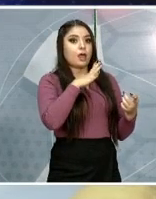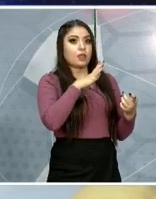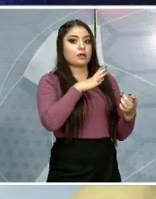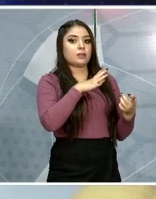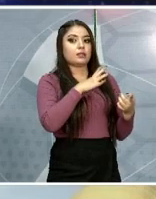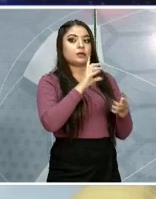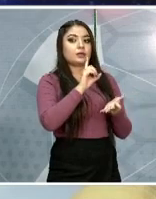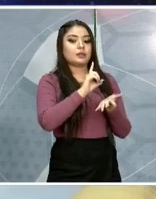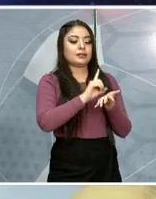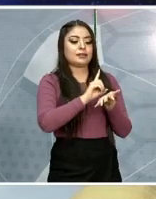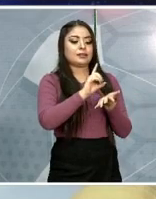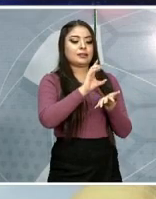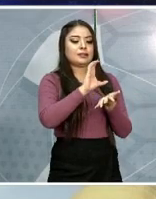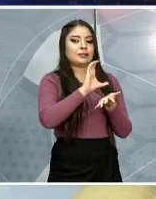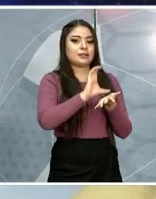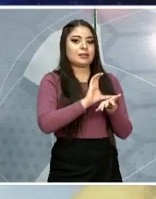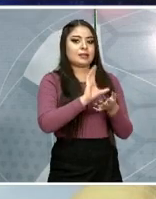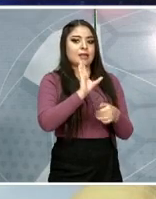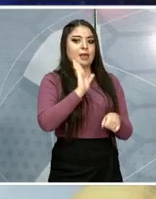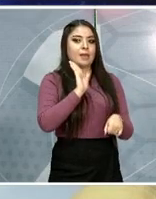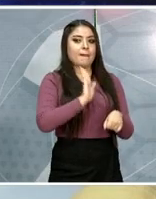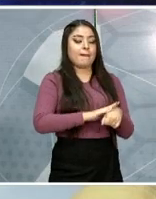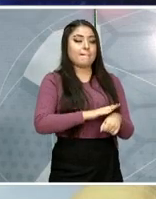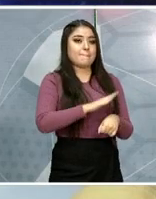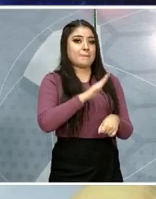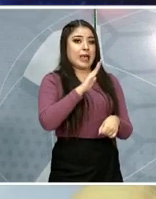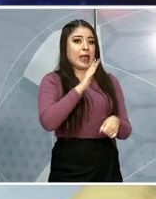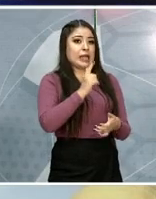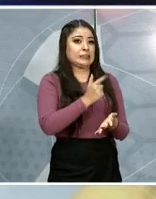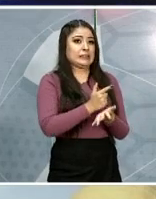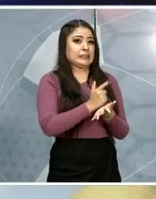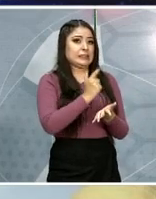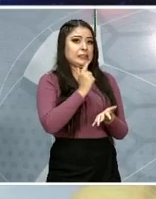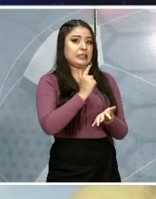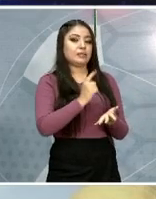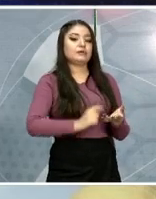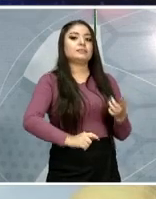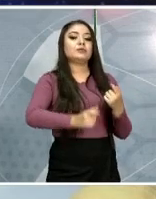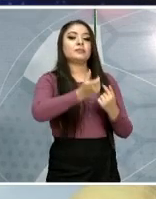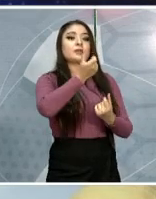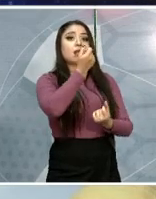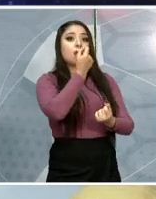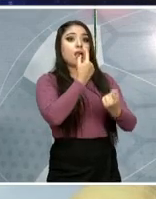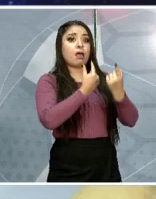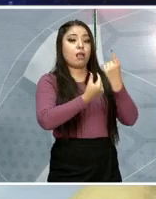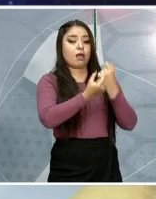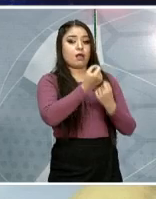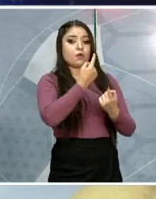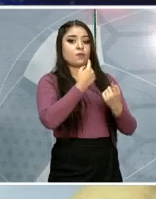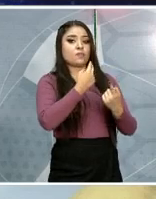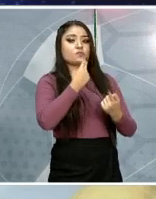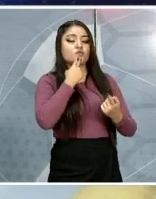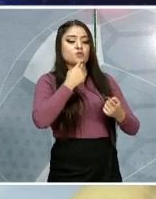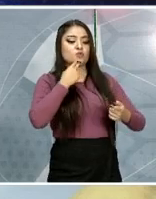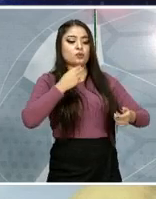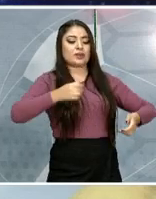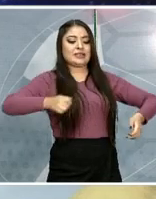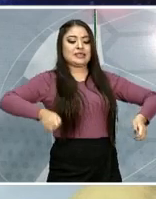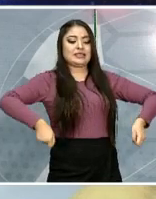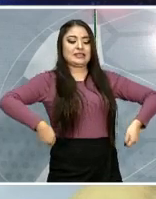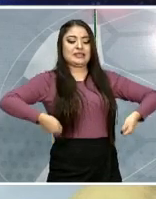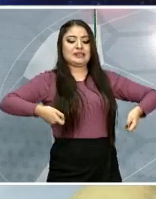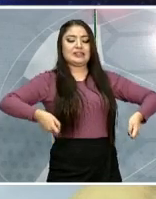más severas que la mía. Hay muchas que tienen que usar silla eléctrica porque no se pueden mover